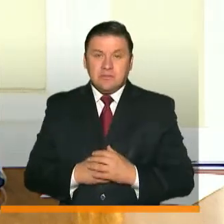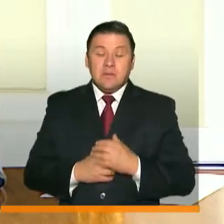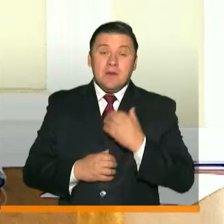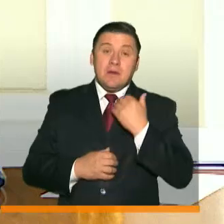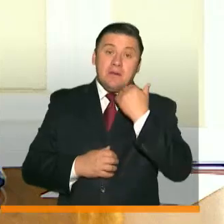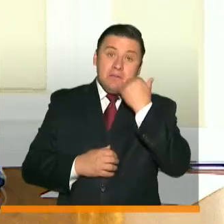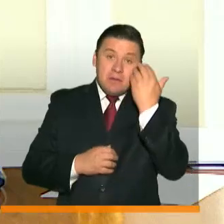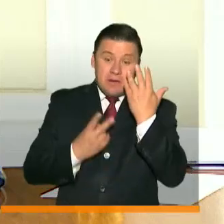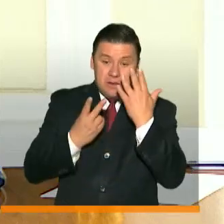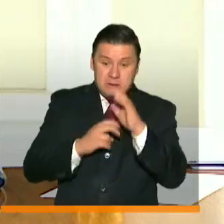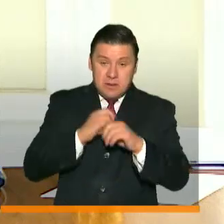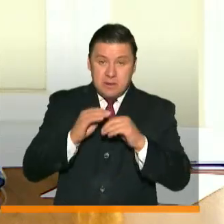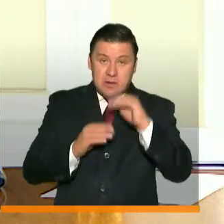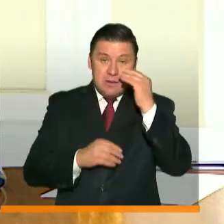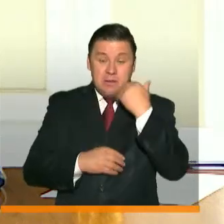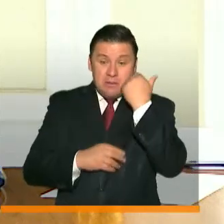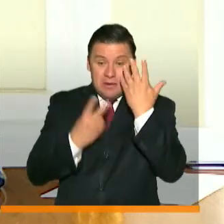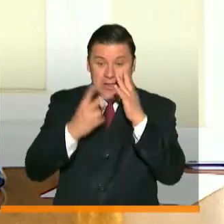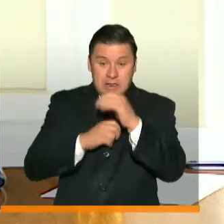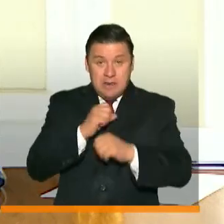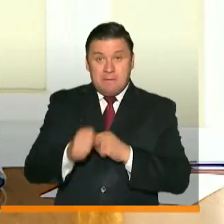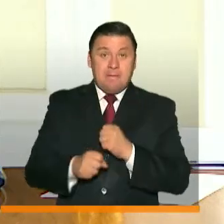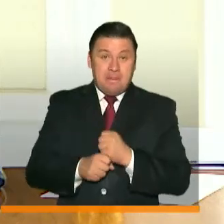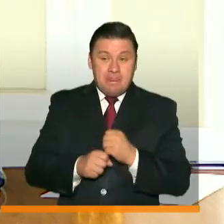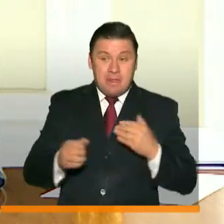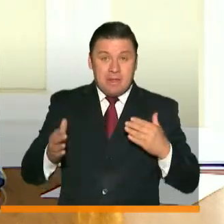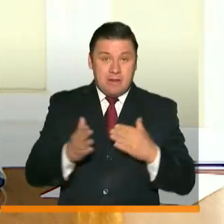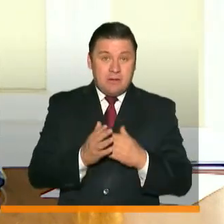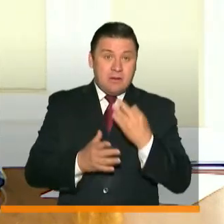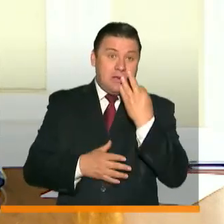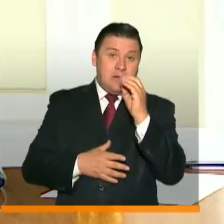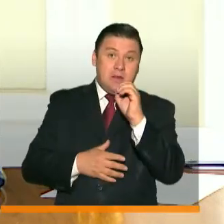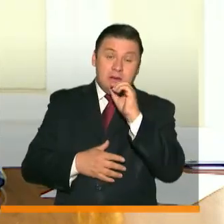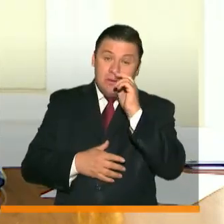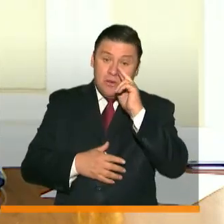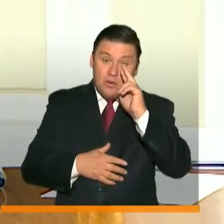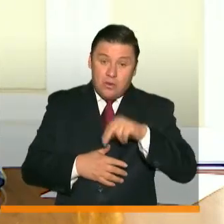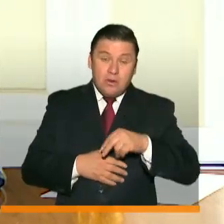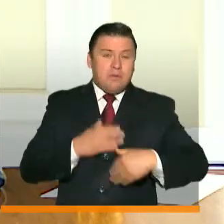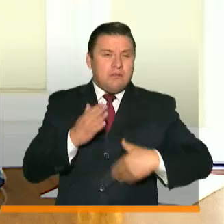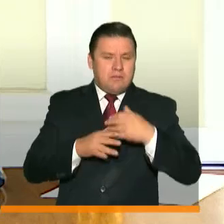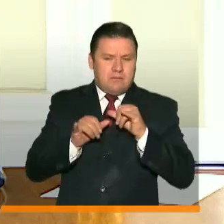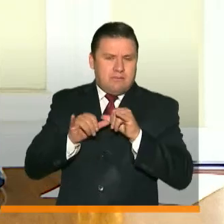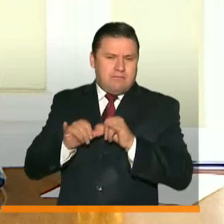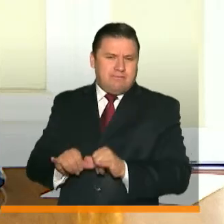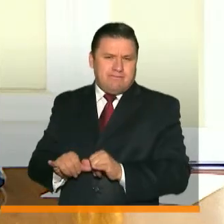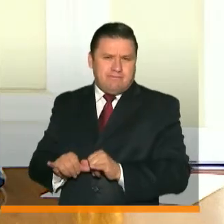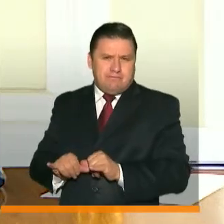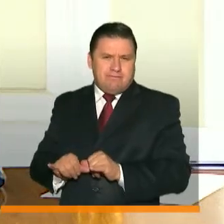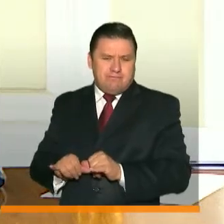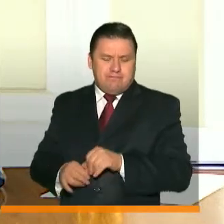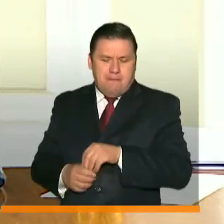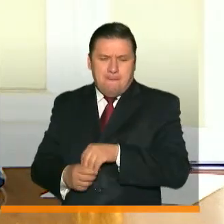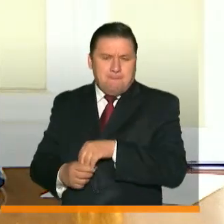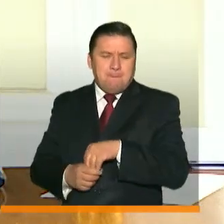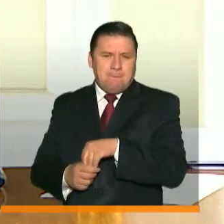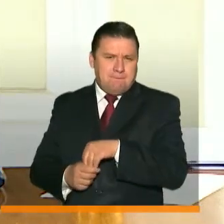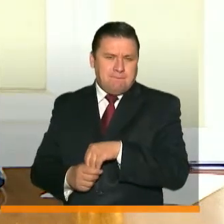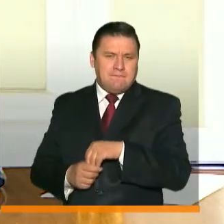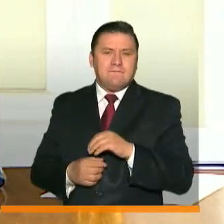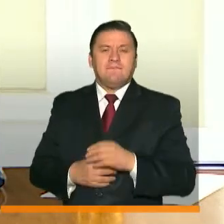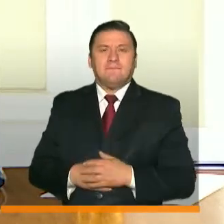mayores de 70 años hasta el 30 de junio sigan permaneciendo en aislamiento